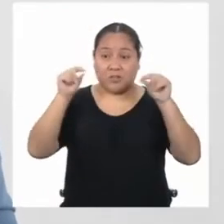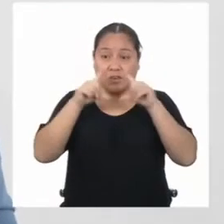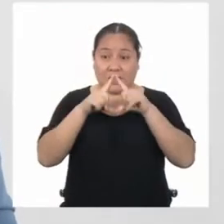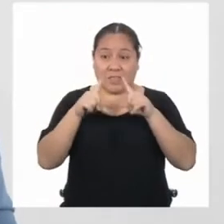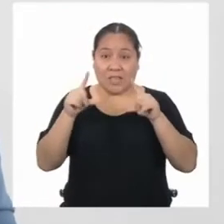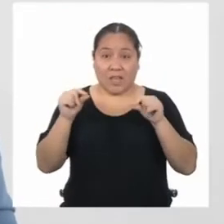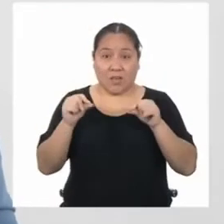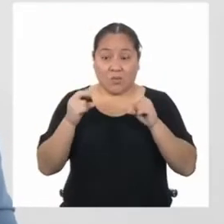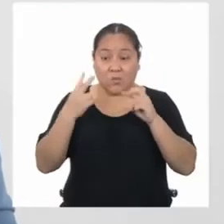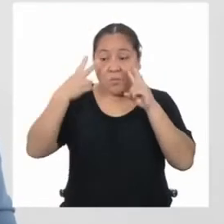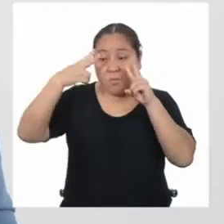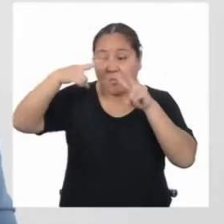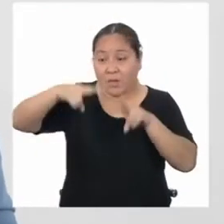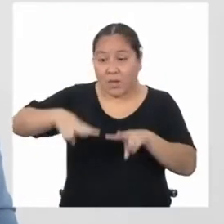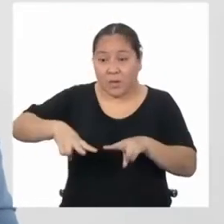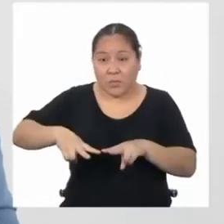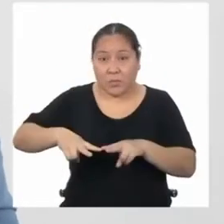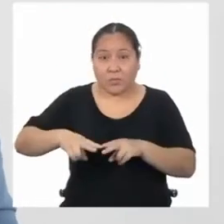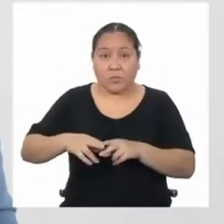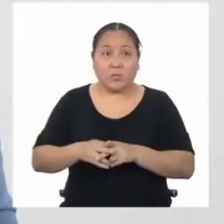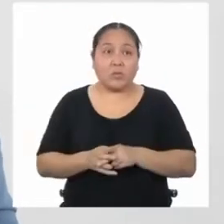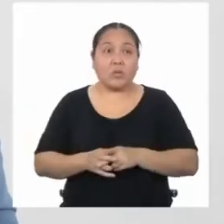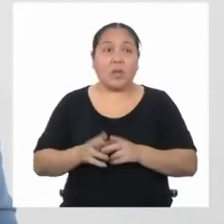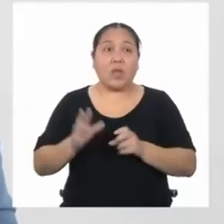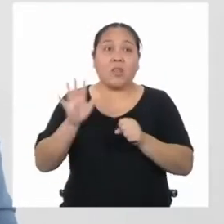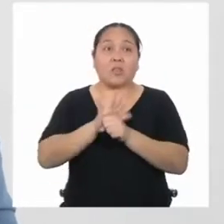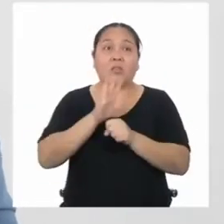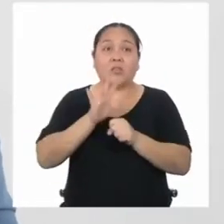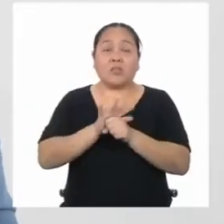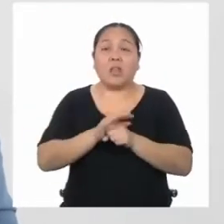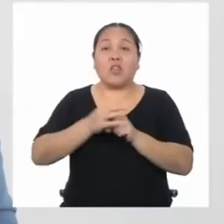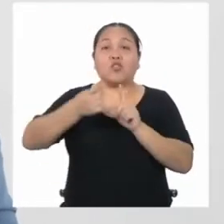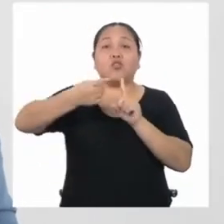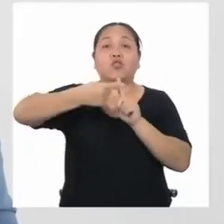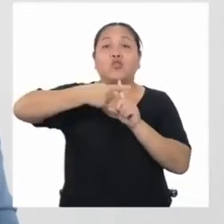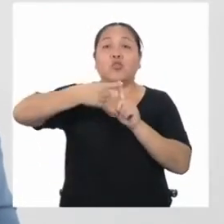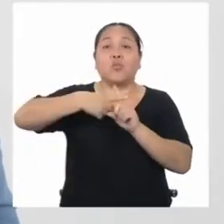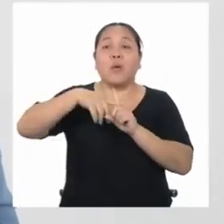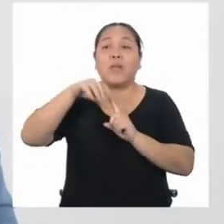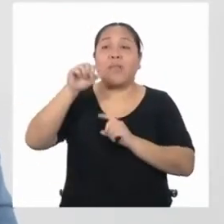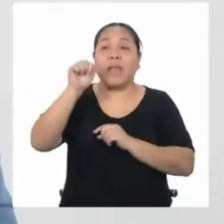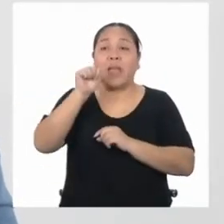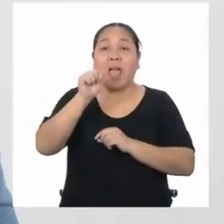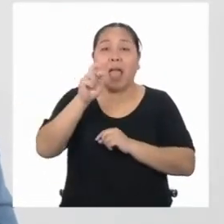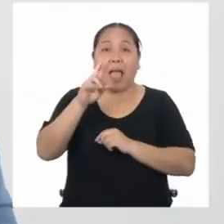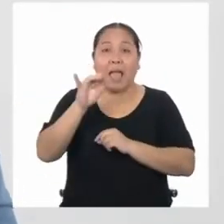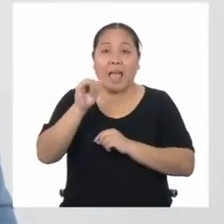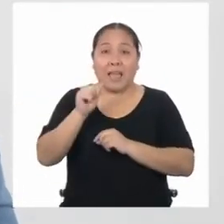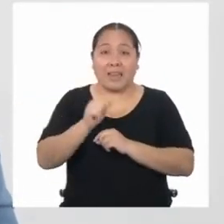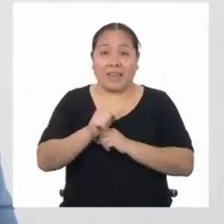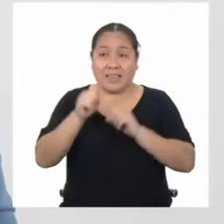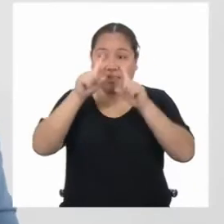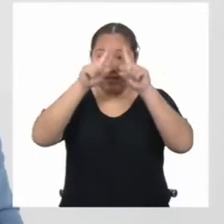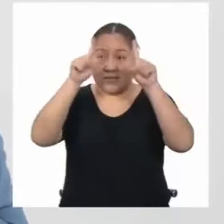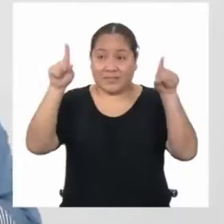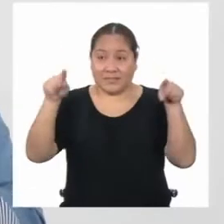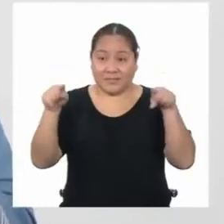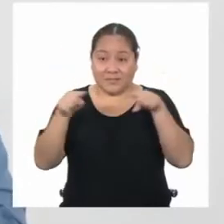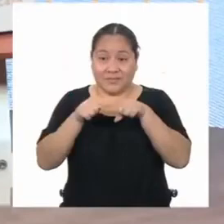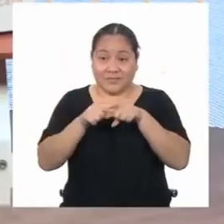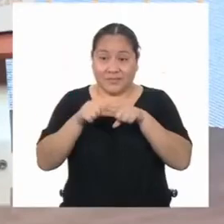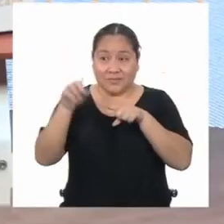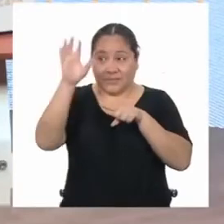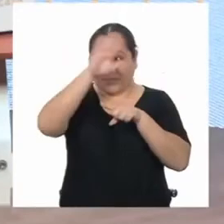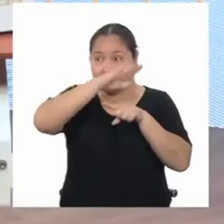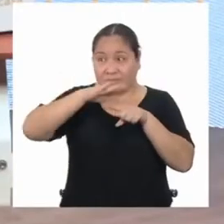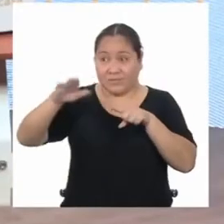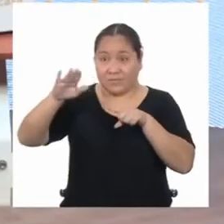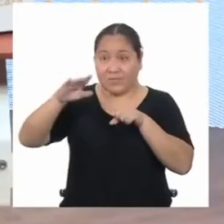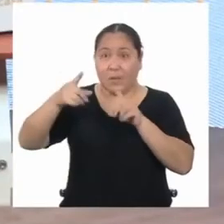podemos inferir que el área total sea igual a la suma de las áreas de estas dos figuras. Entonces,